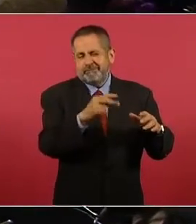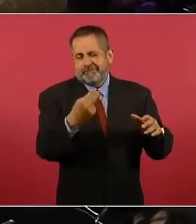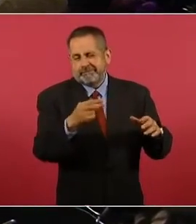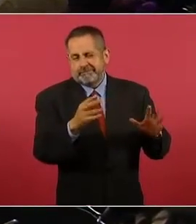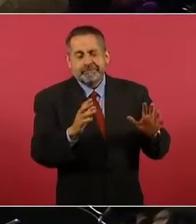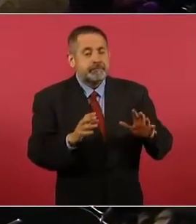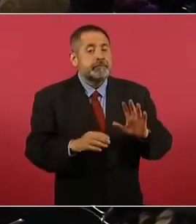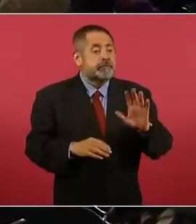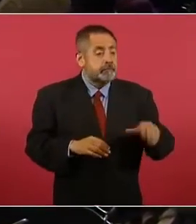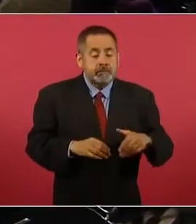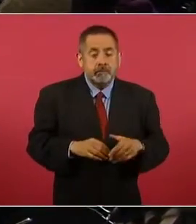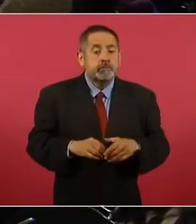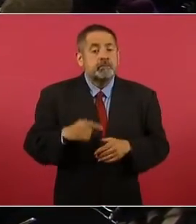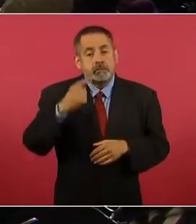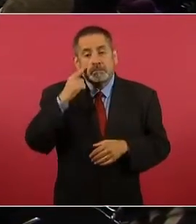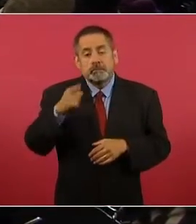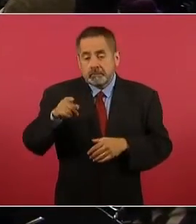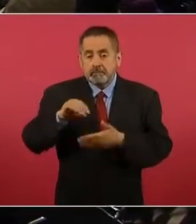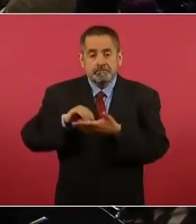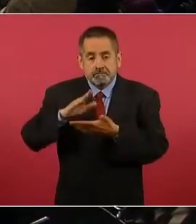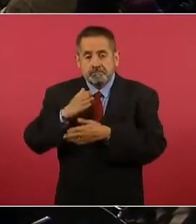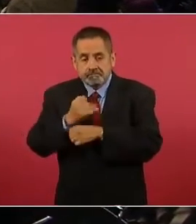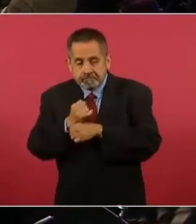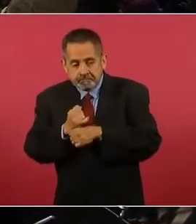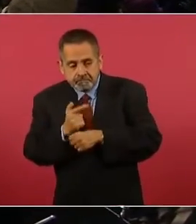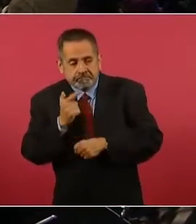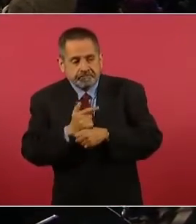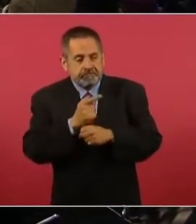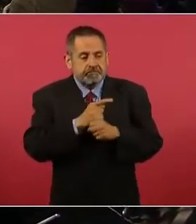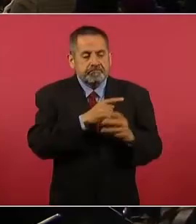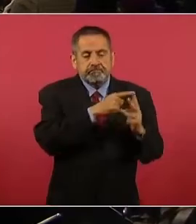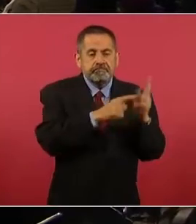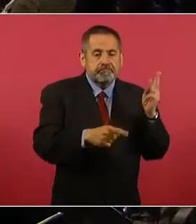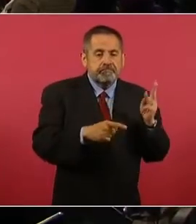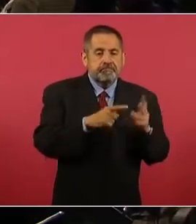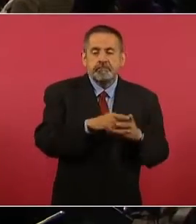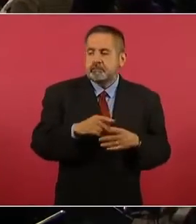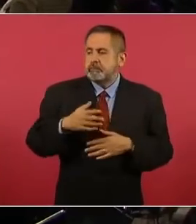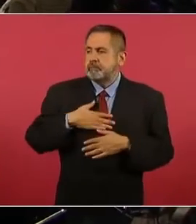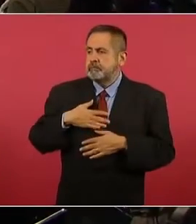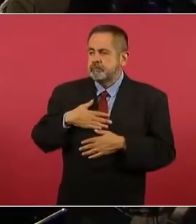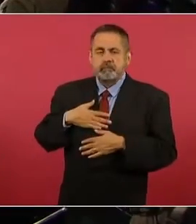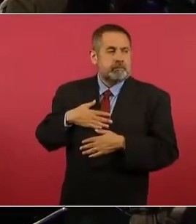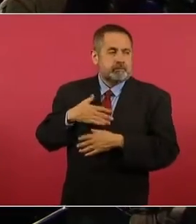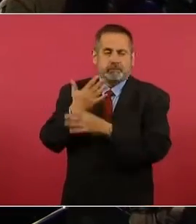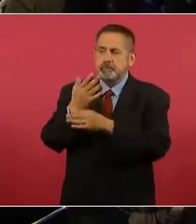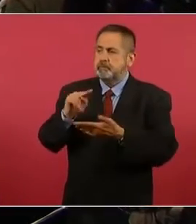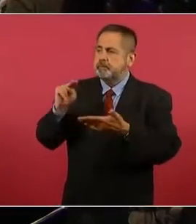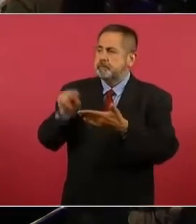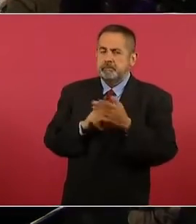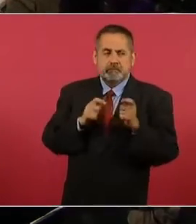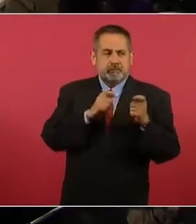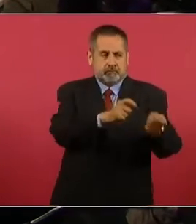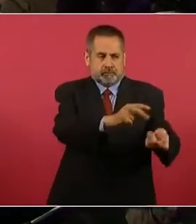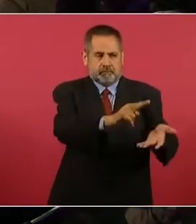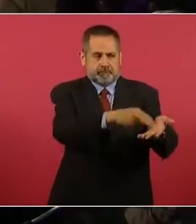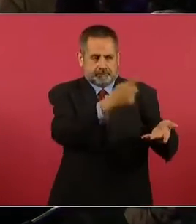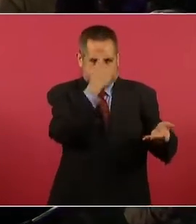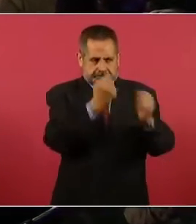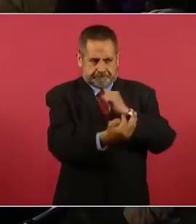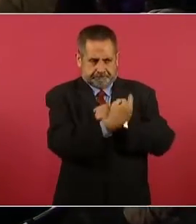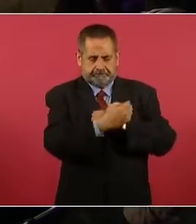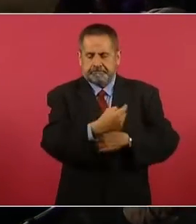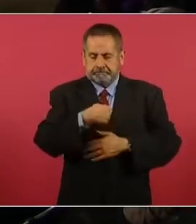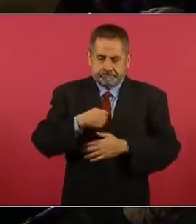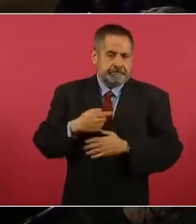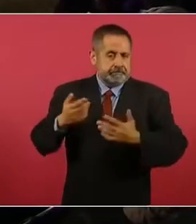también se les ha buscado o se les ha identificado uso de prestanombres y, entre otras cosas, se les señala por